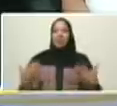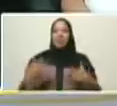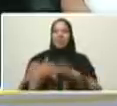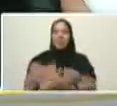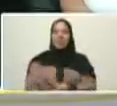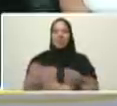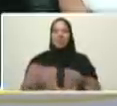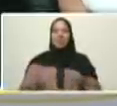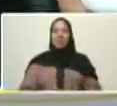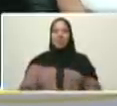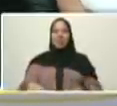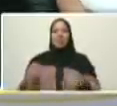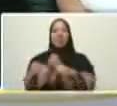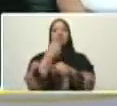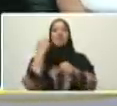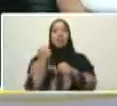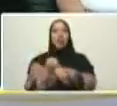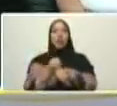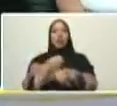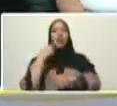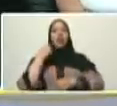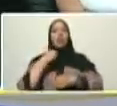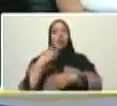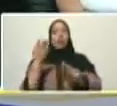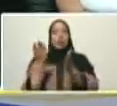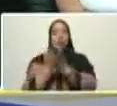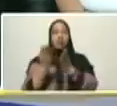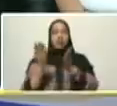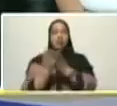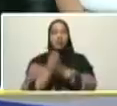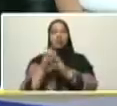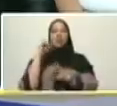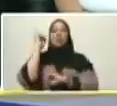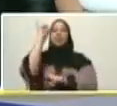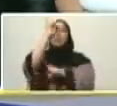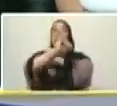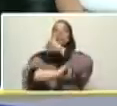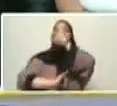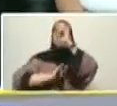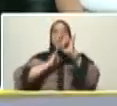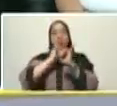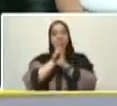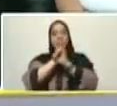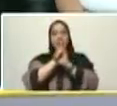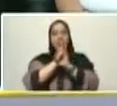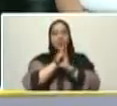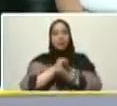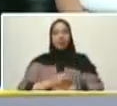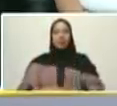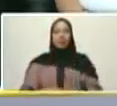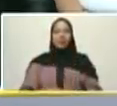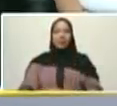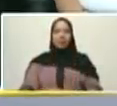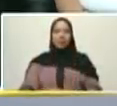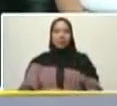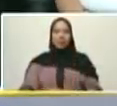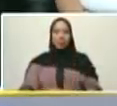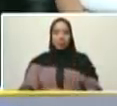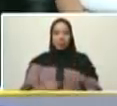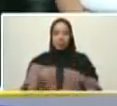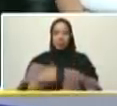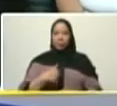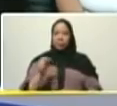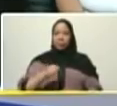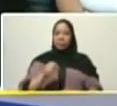la clase obrera internacional soy yo soy yo soy yo